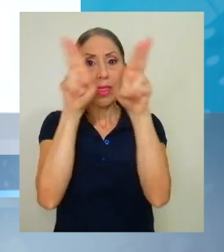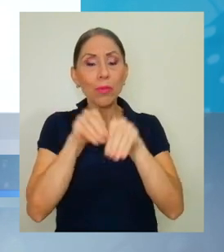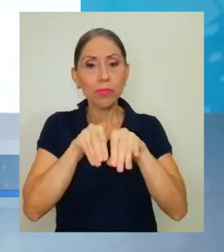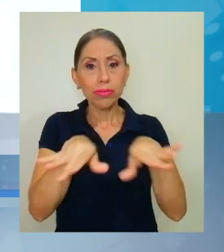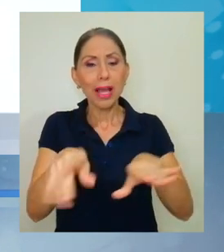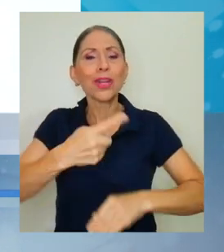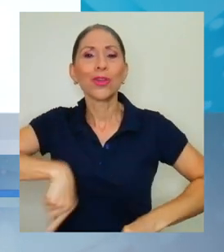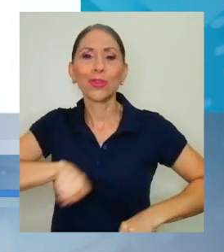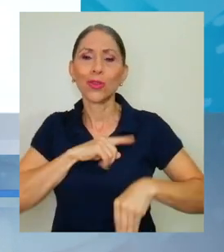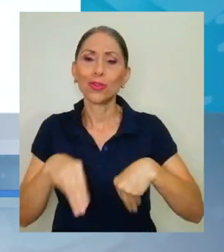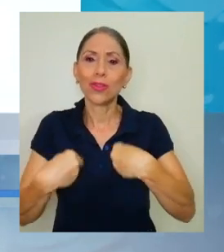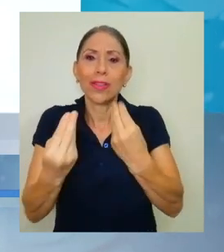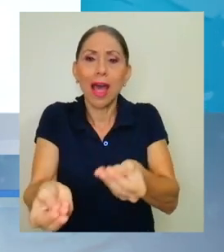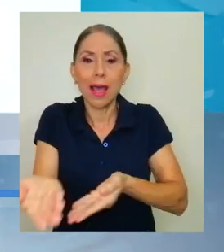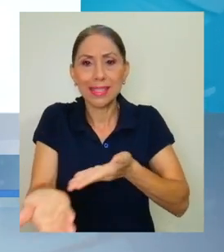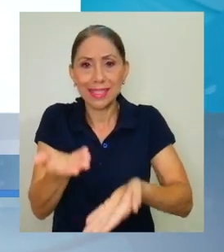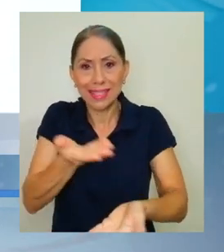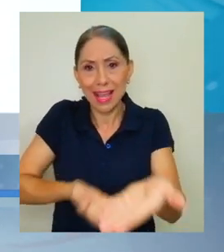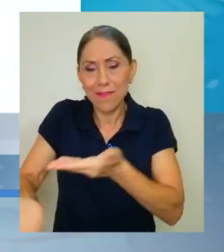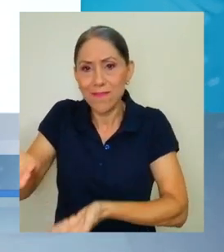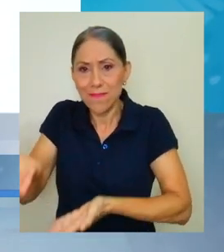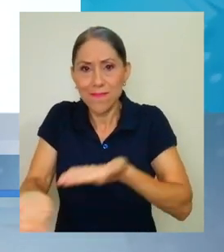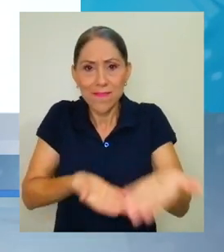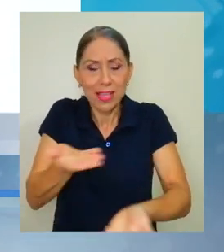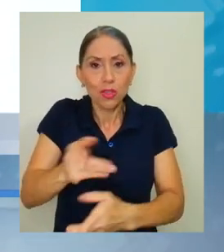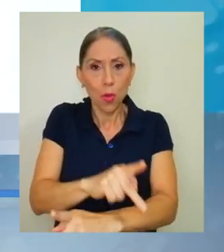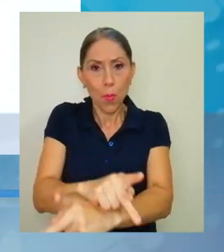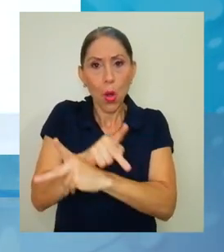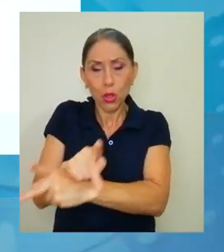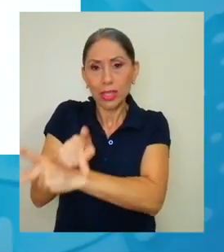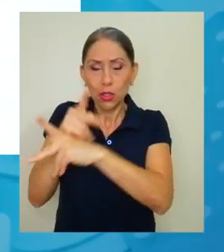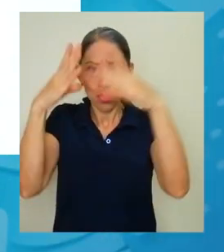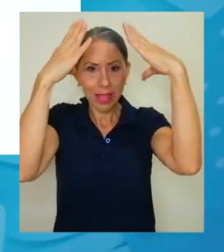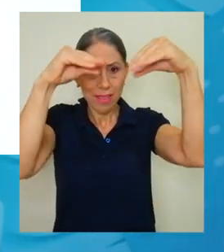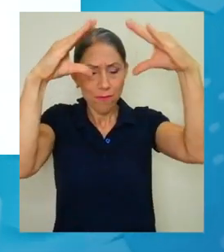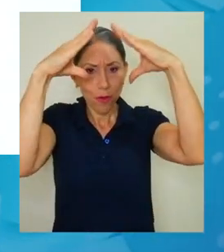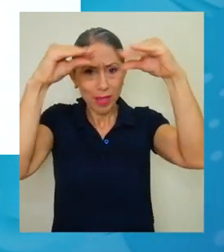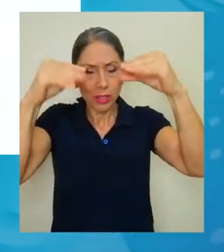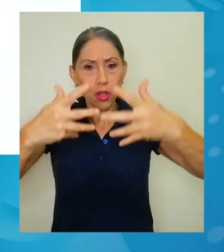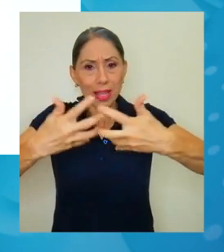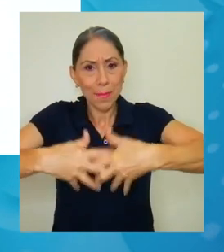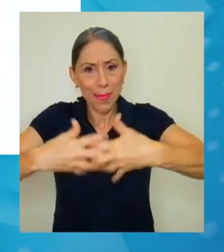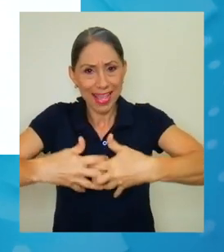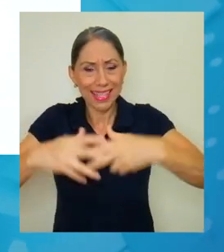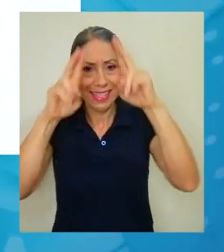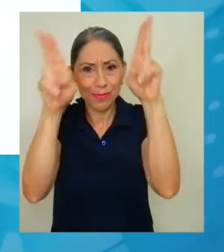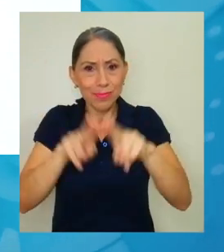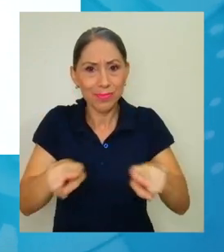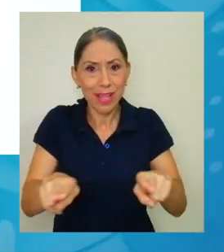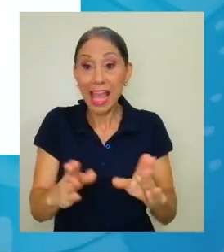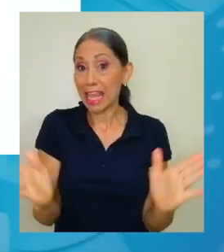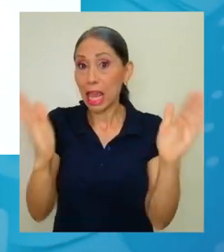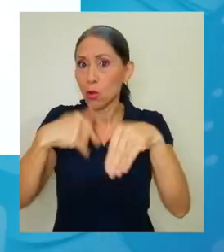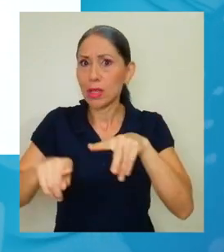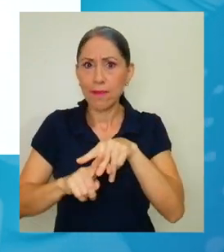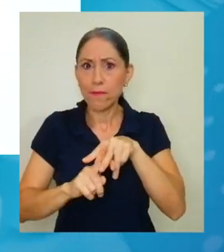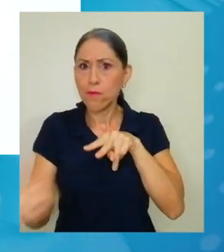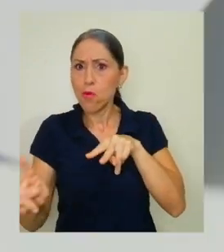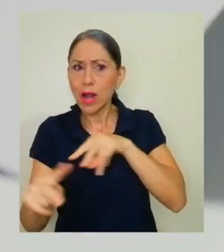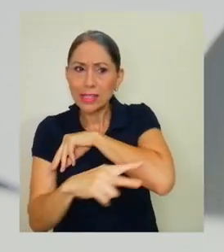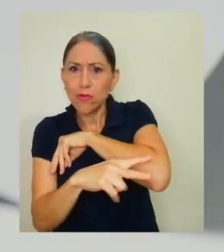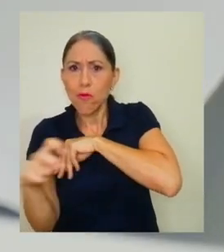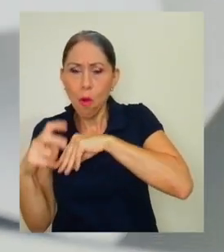servicios que tienen que ver con la protección de información de las empresas, la prevención de fugas de información